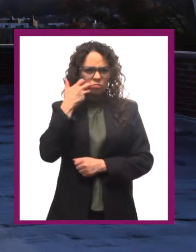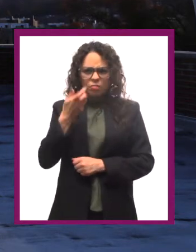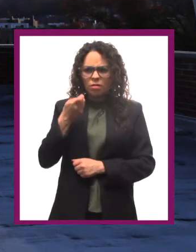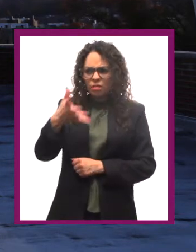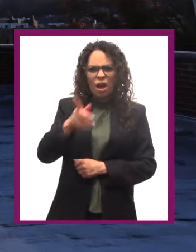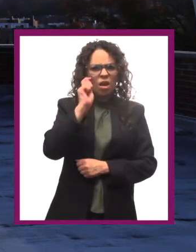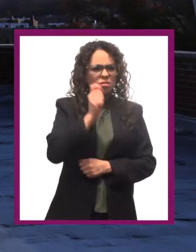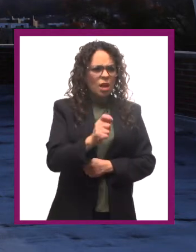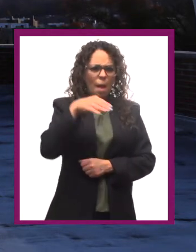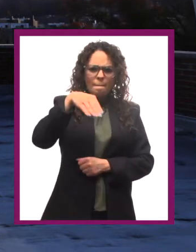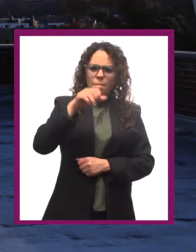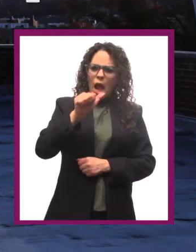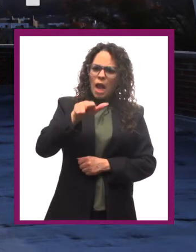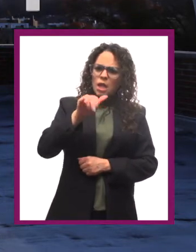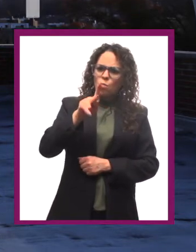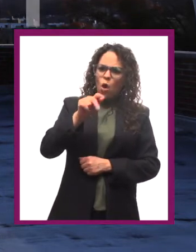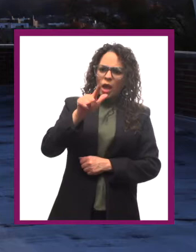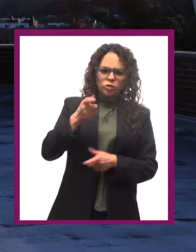manipulación?